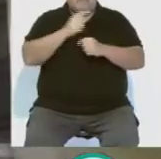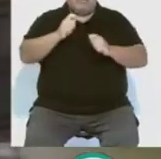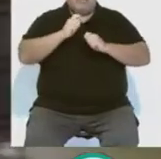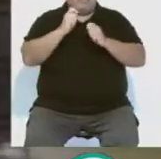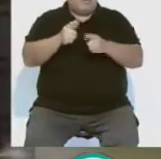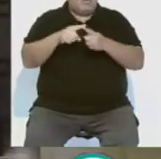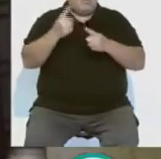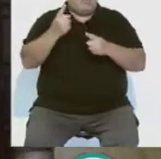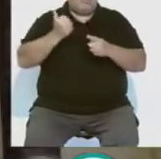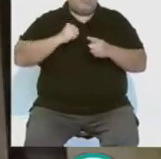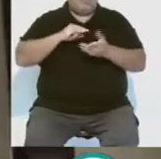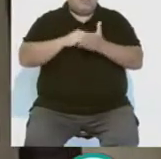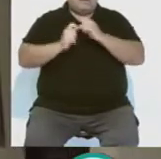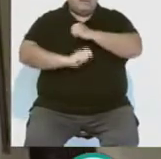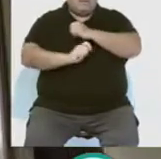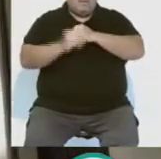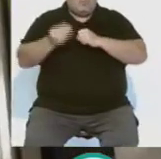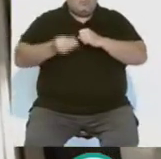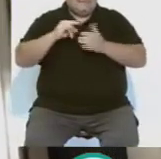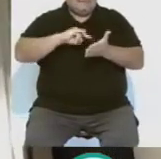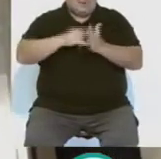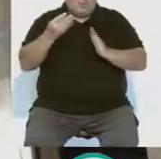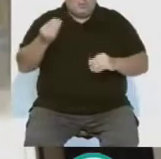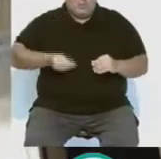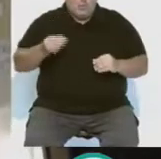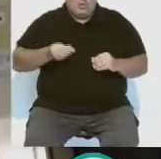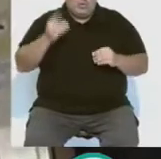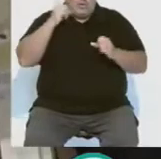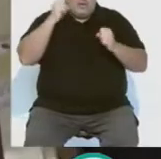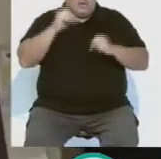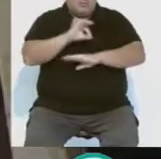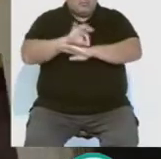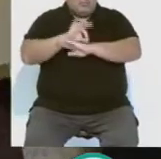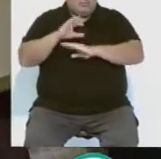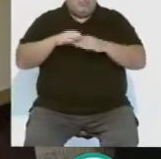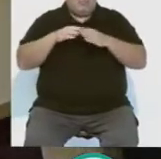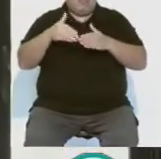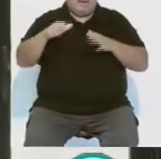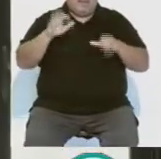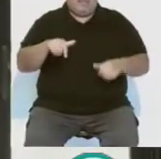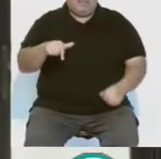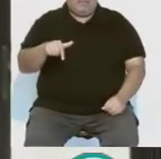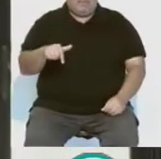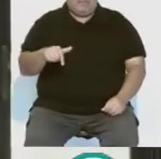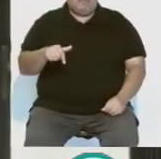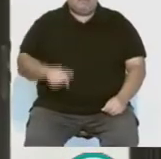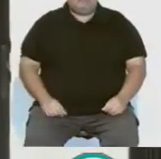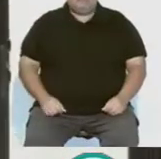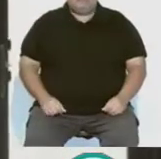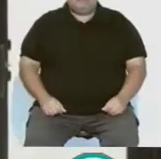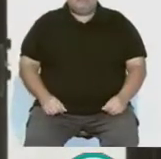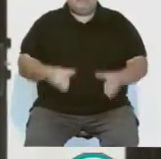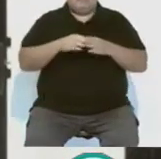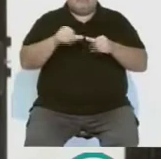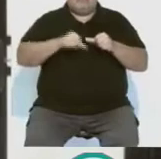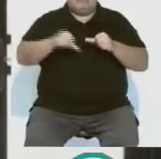supone un acicate en términos de desarrollo tecnológico y de ingeniería para la industria naval gaditana. La empresa Navantia